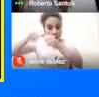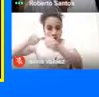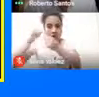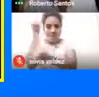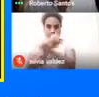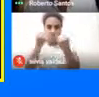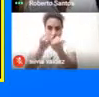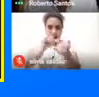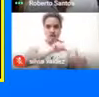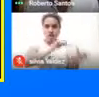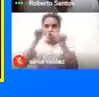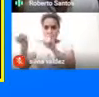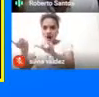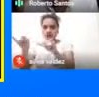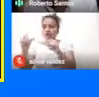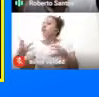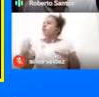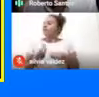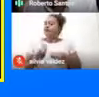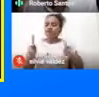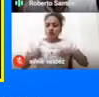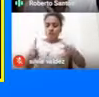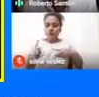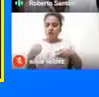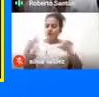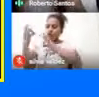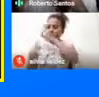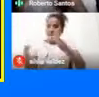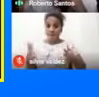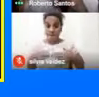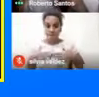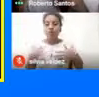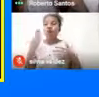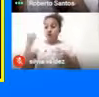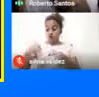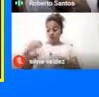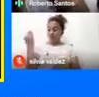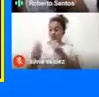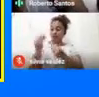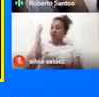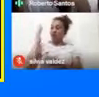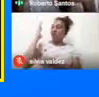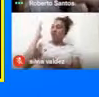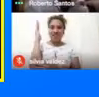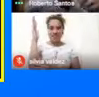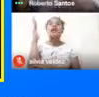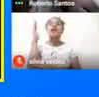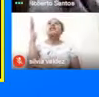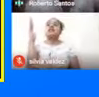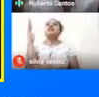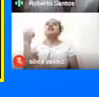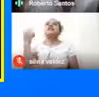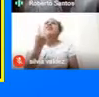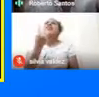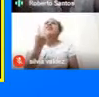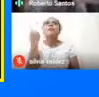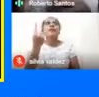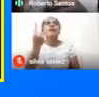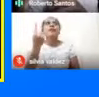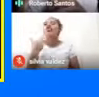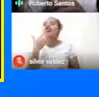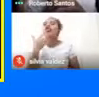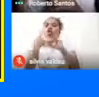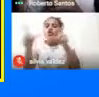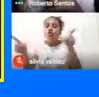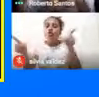pertenencia Cuando yo He hecho conferencias Generalmente Hablo de los lugares